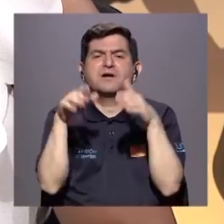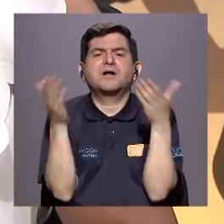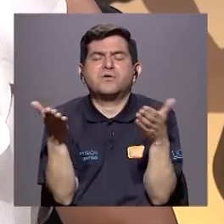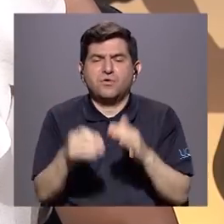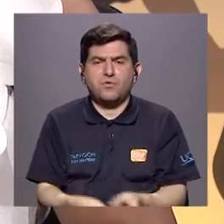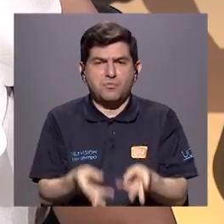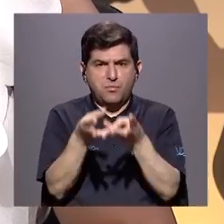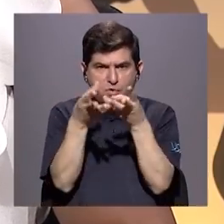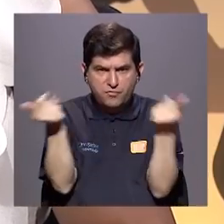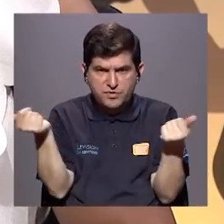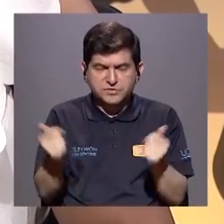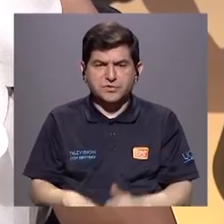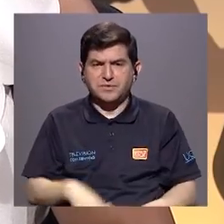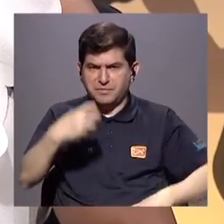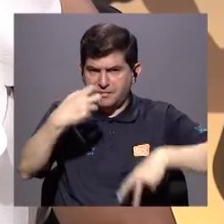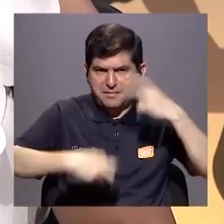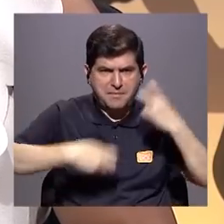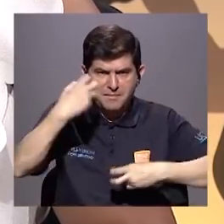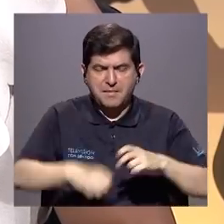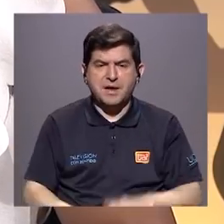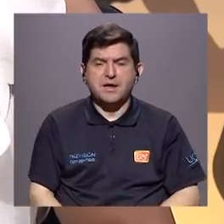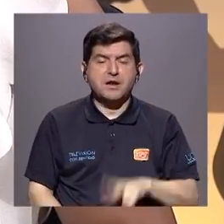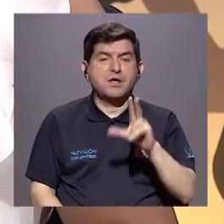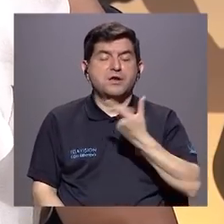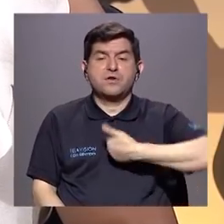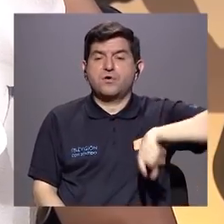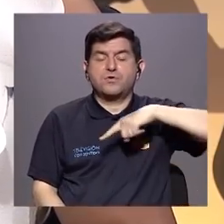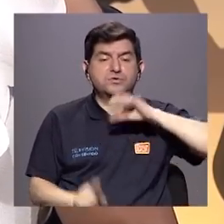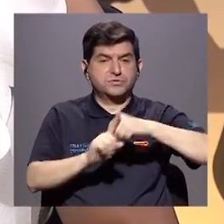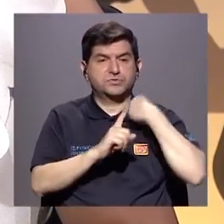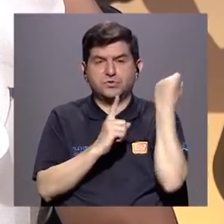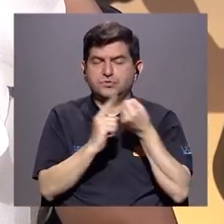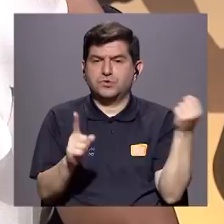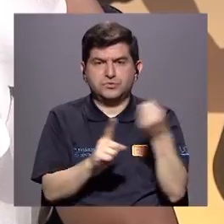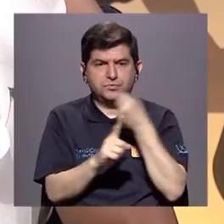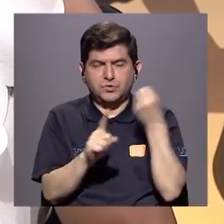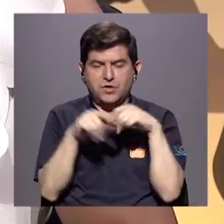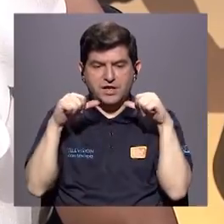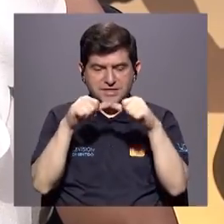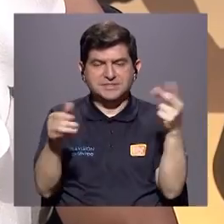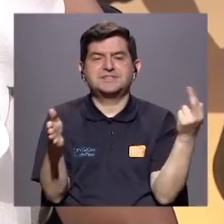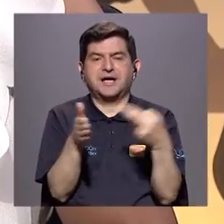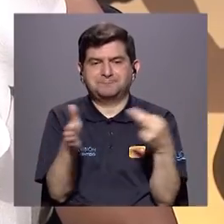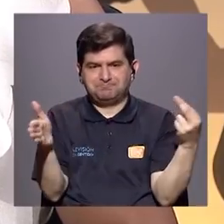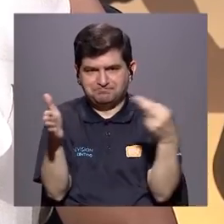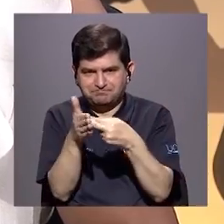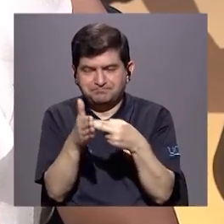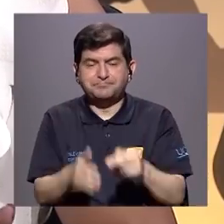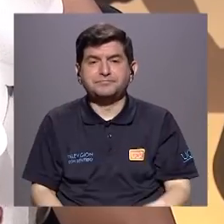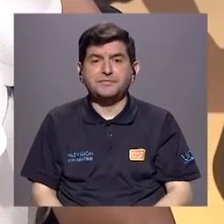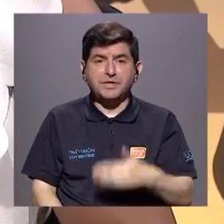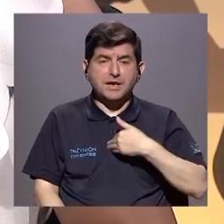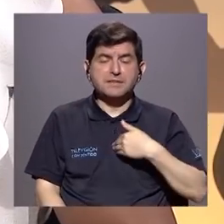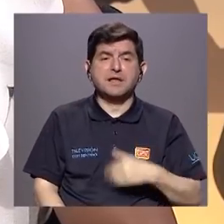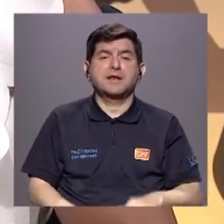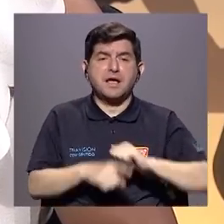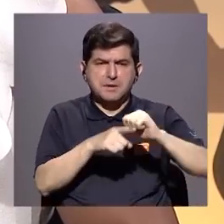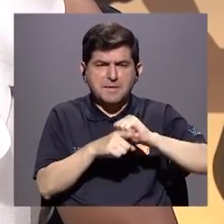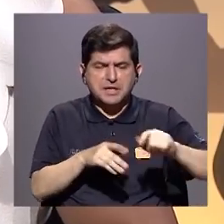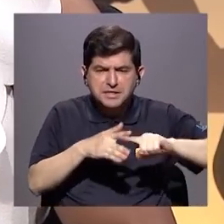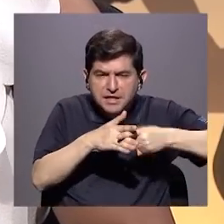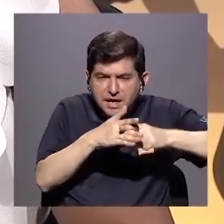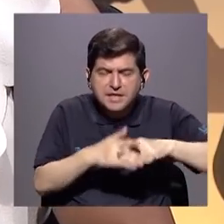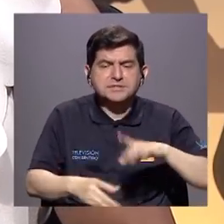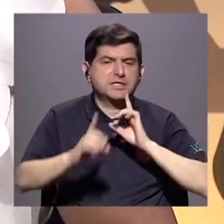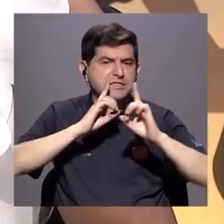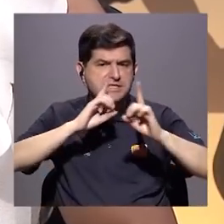entre sí, a resolver lo que sí es un conflicto, para que no nos llegue a un espacio de violencia continuada y repetida. Tenemos prácticas restaurativas,